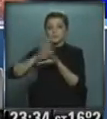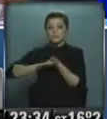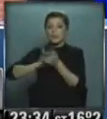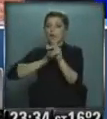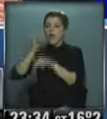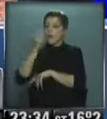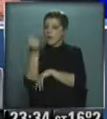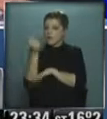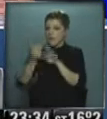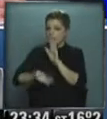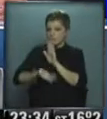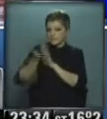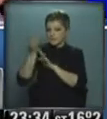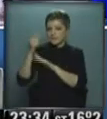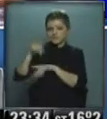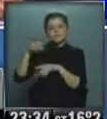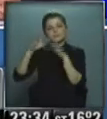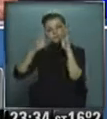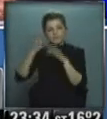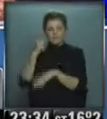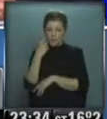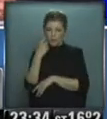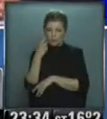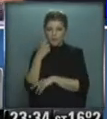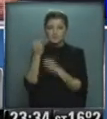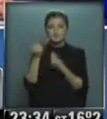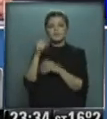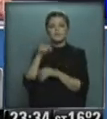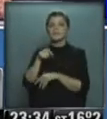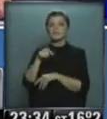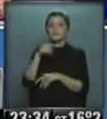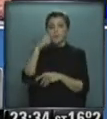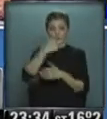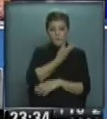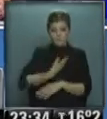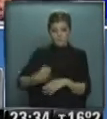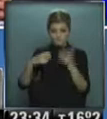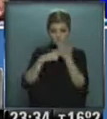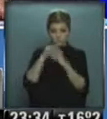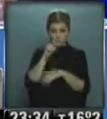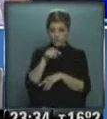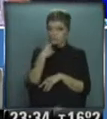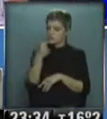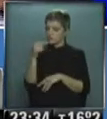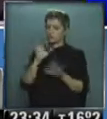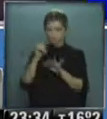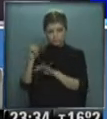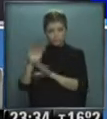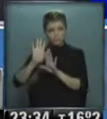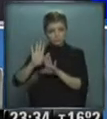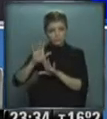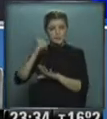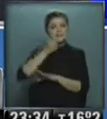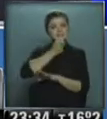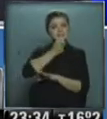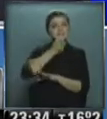algunos costos cuando tienen que aumentar precios de esto hubo una respuesta inmediata de los funcionarios del gobierno que estaban interviniendo en la reunión diciendo bueno, si vamos